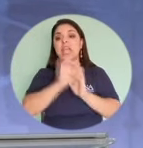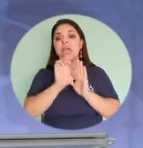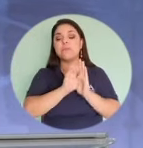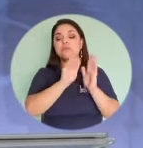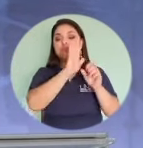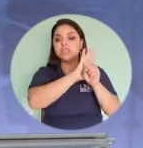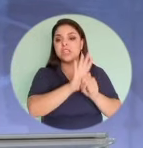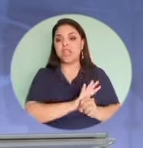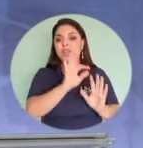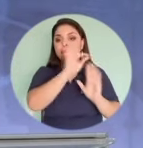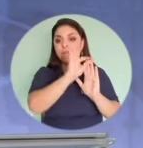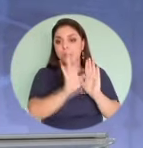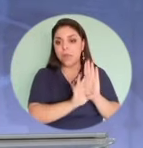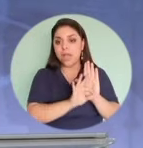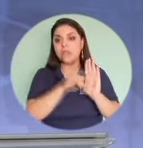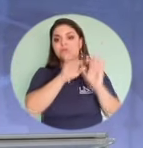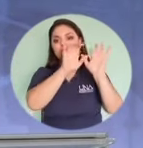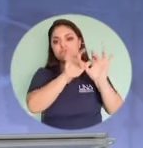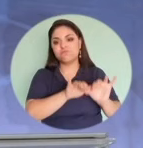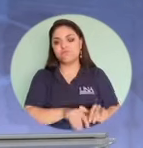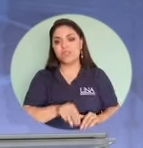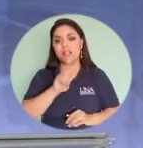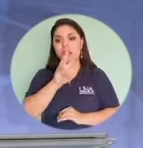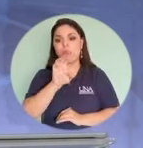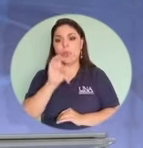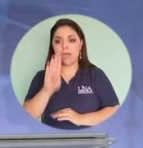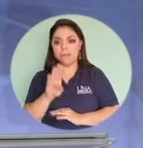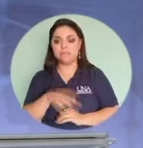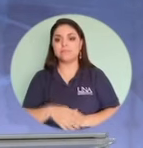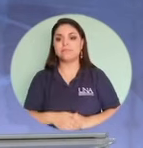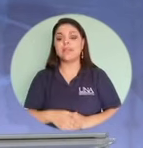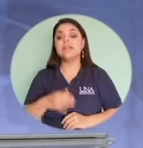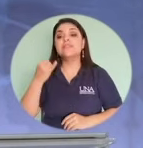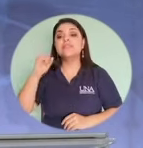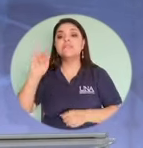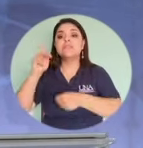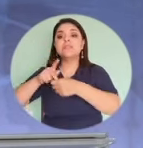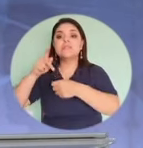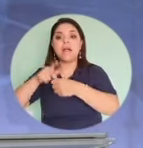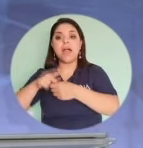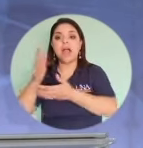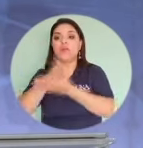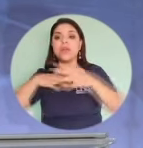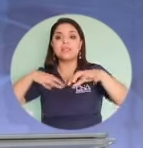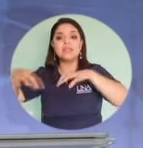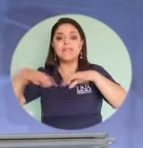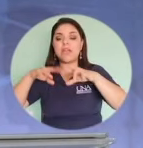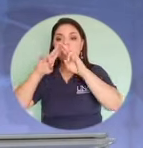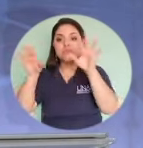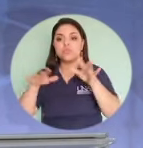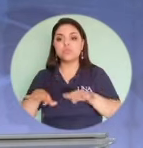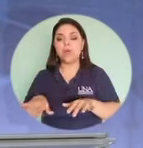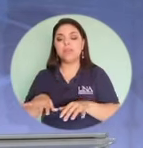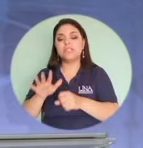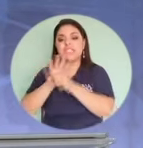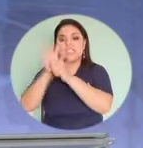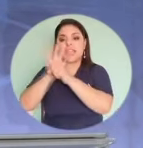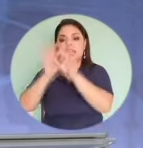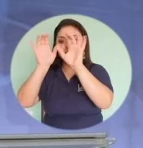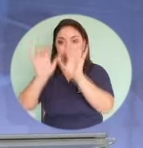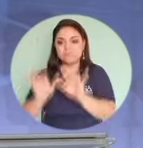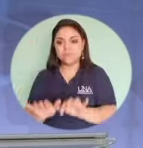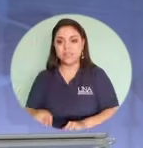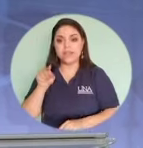formulario, pone esos datos en el formulario, en la web. Si va a participar en un evento virtual, introduce esos datos ahí.